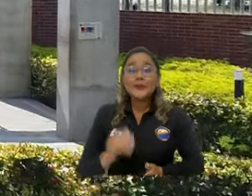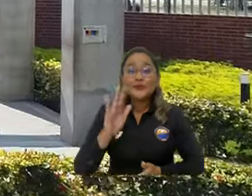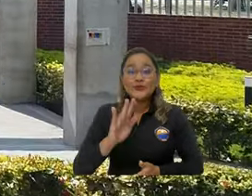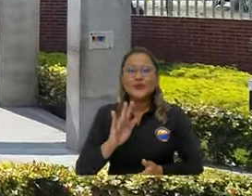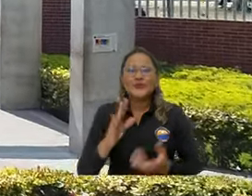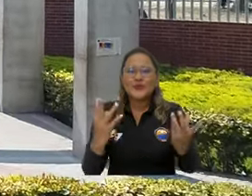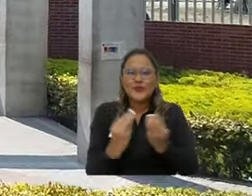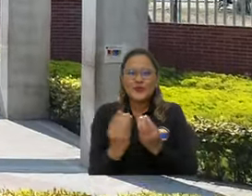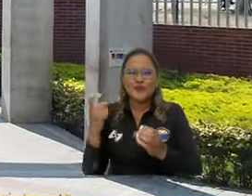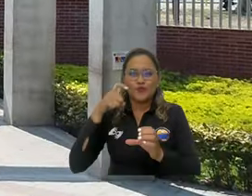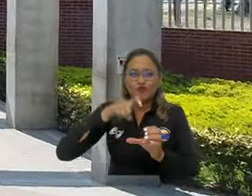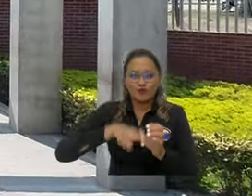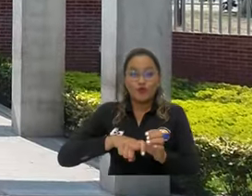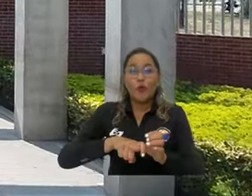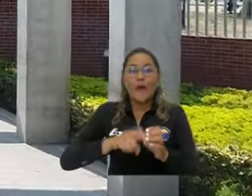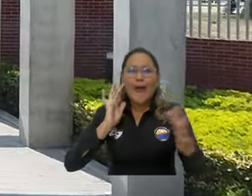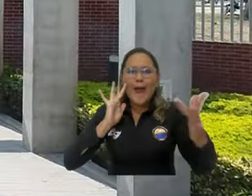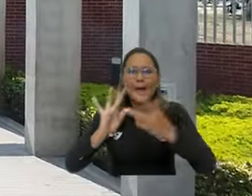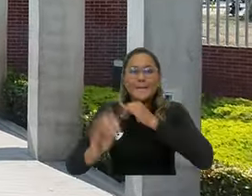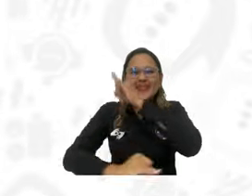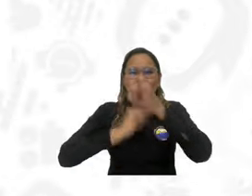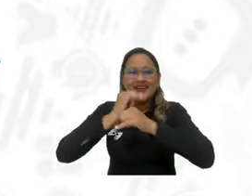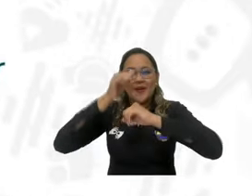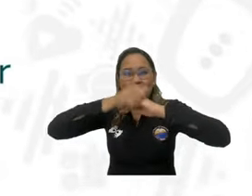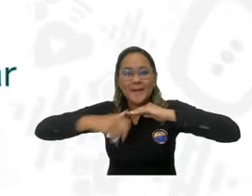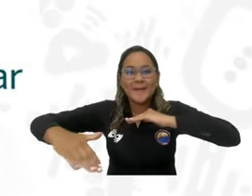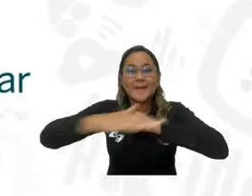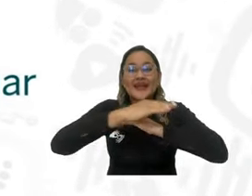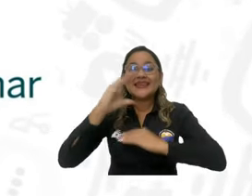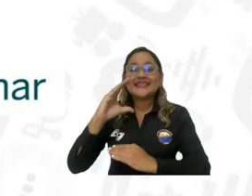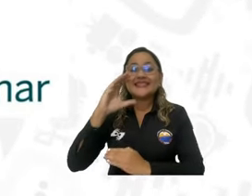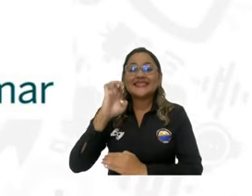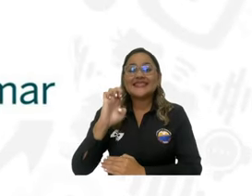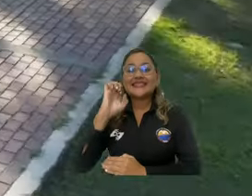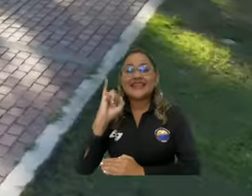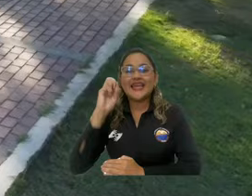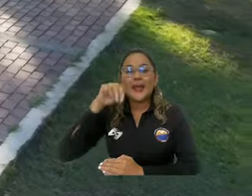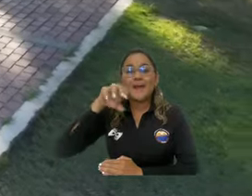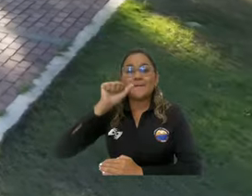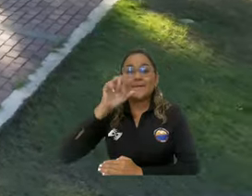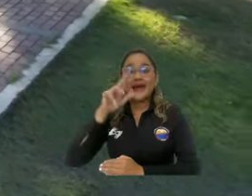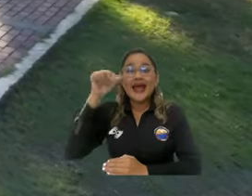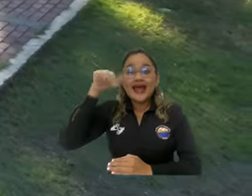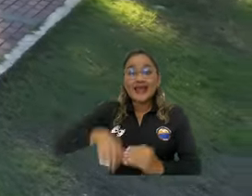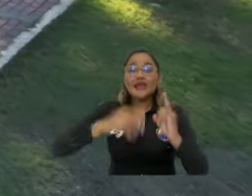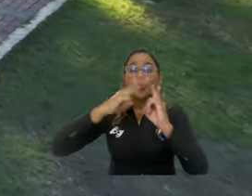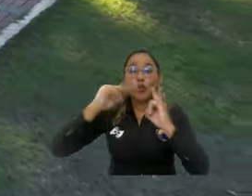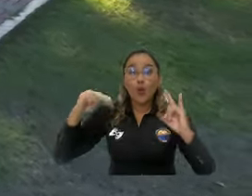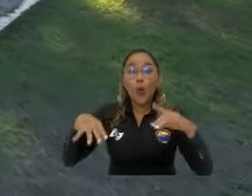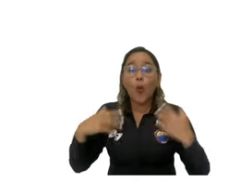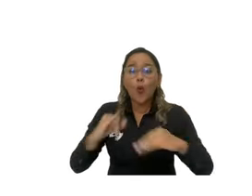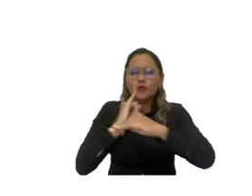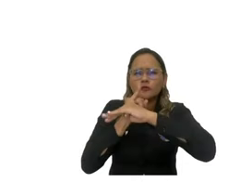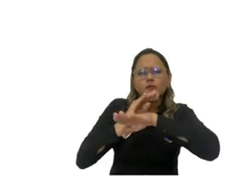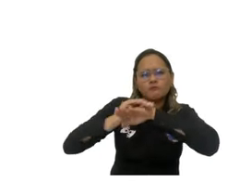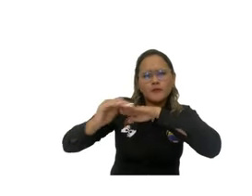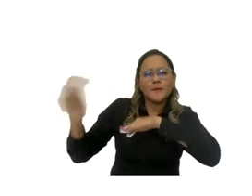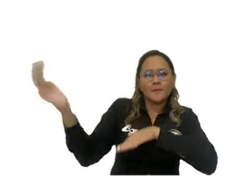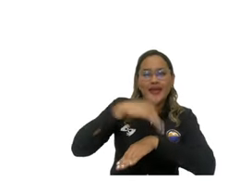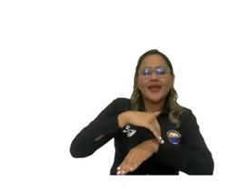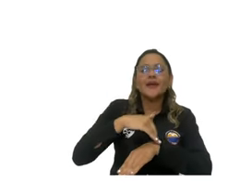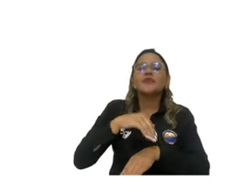Como miembro patrono del Campus de Excelencia Internacional del Mar, CEIMAR, la Universidad del Magdalena fue una de las instituciones